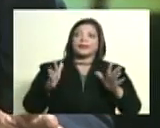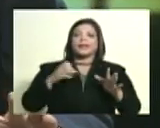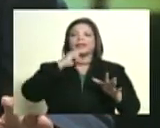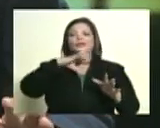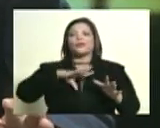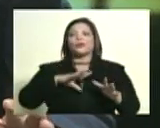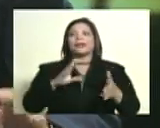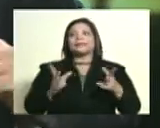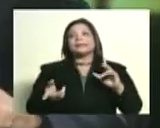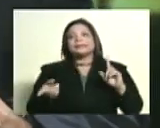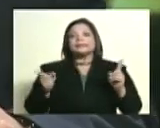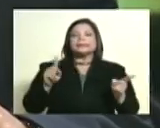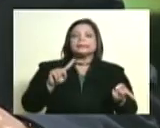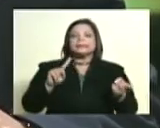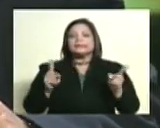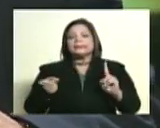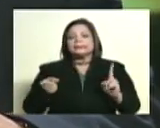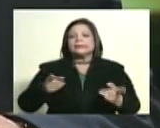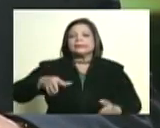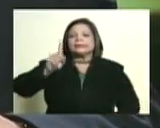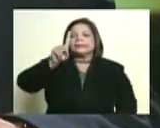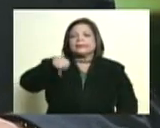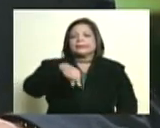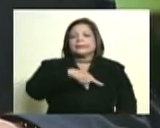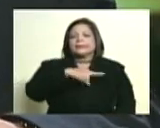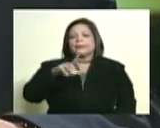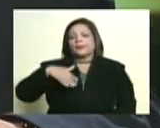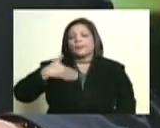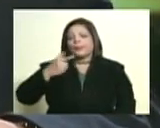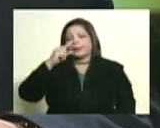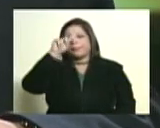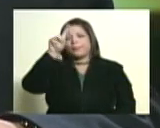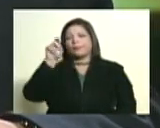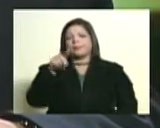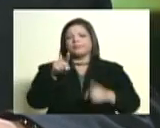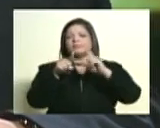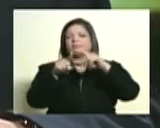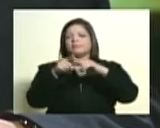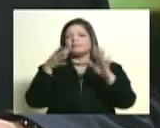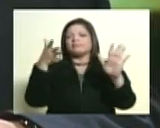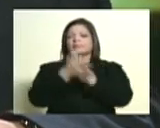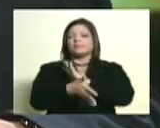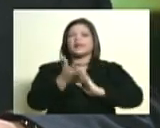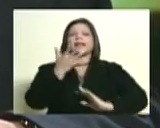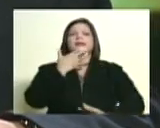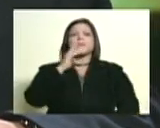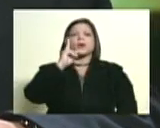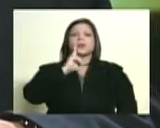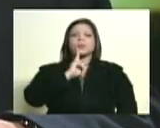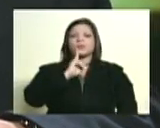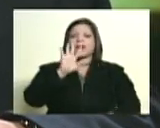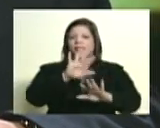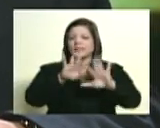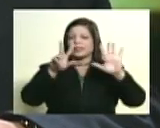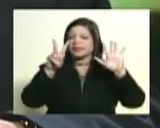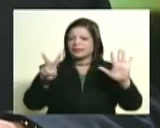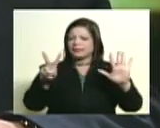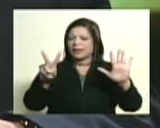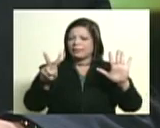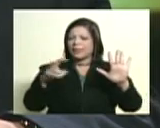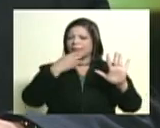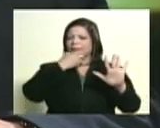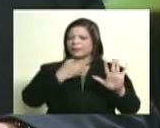Así es. Pero, ¿valdría la pena preguntarse qué hubiese pasado si Bolívar no muere el 17 de